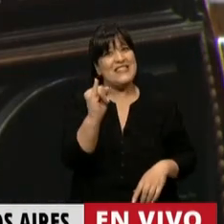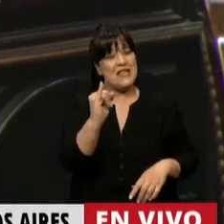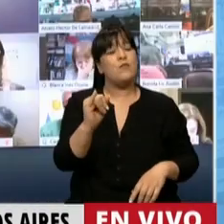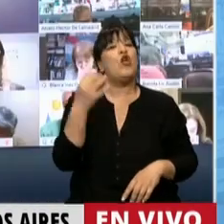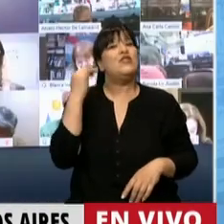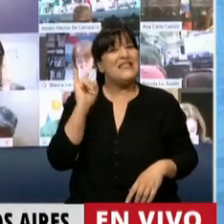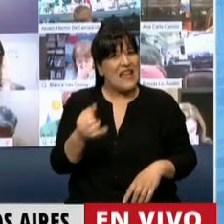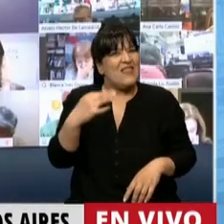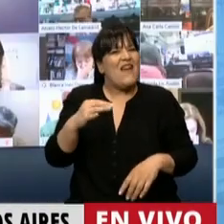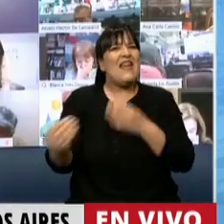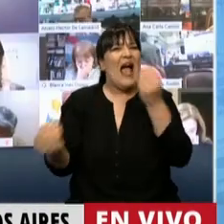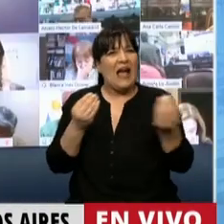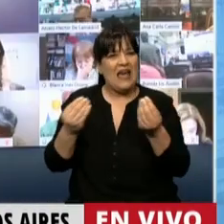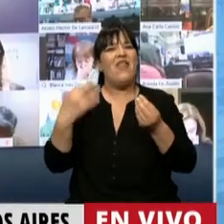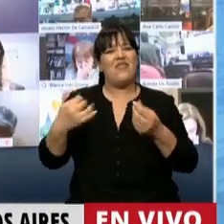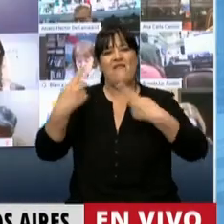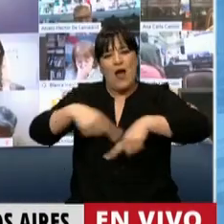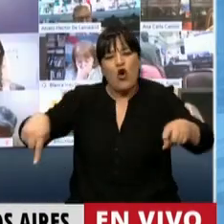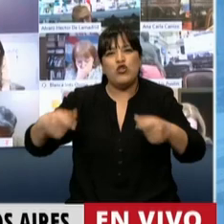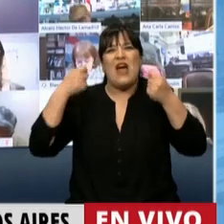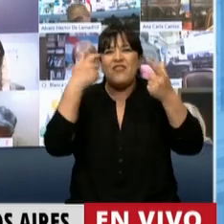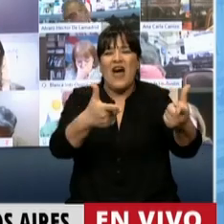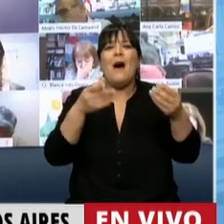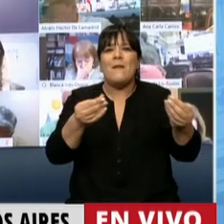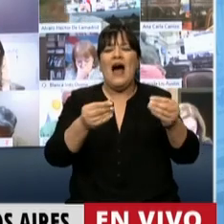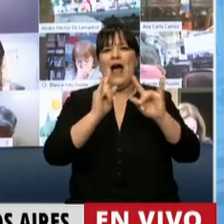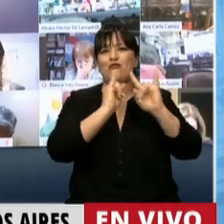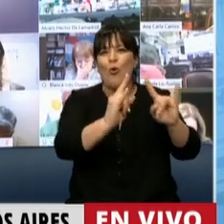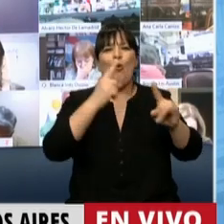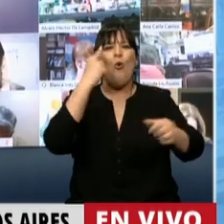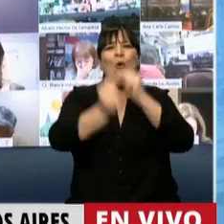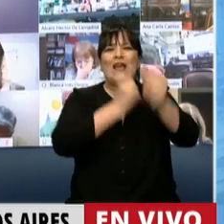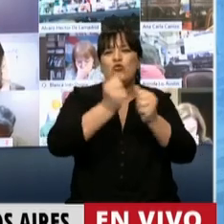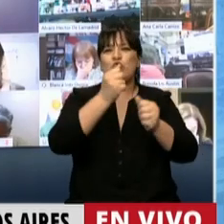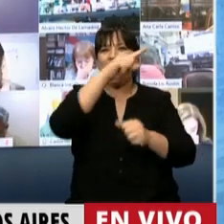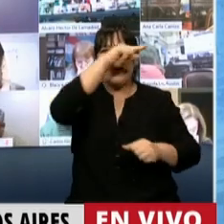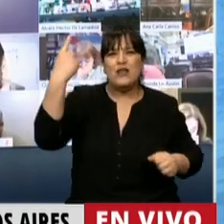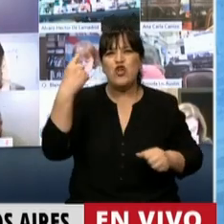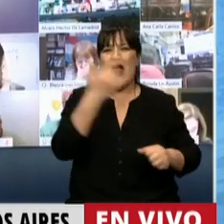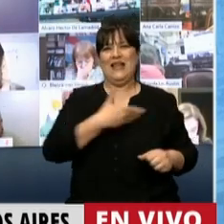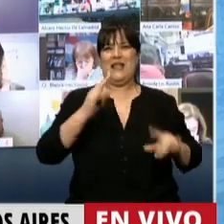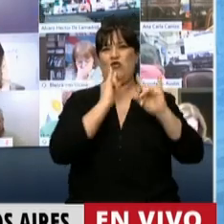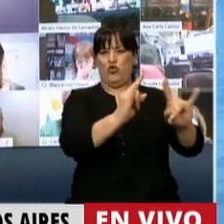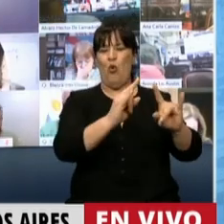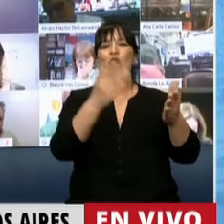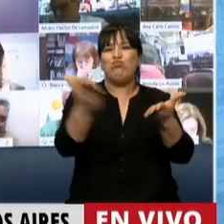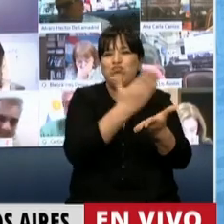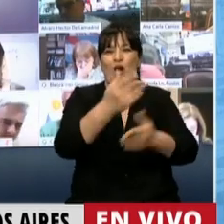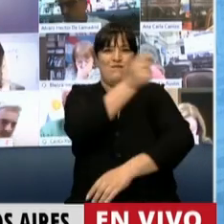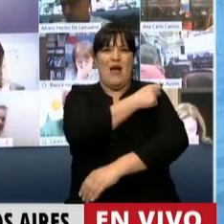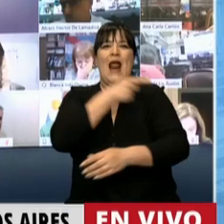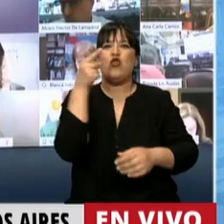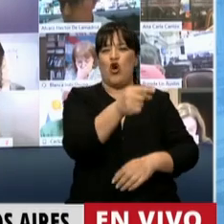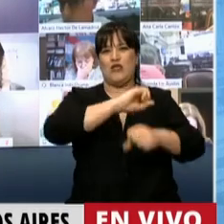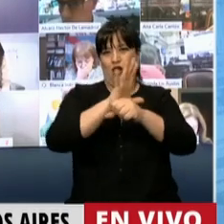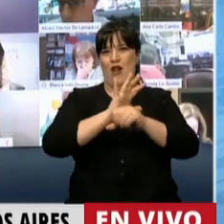que sí se tendría que hacer es poner los recursos al servicio de la industria nacional y estatal de una vacuna para enfrentar